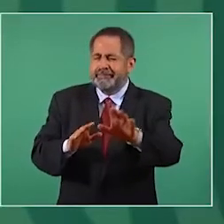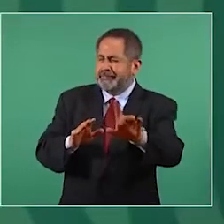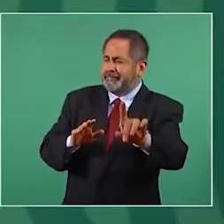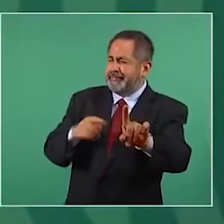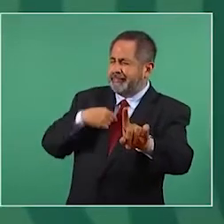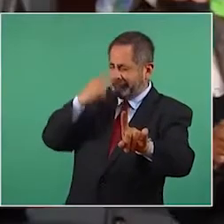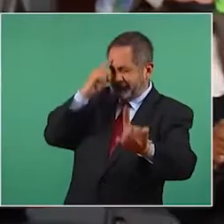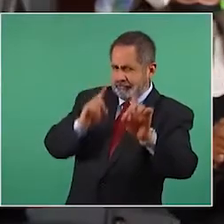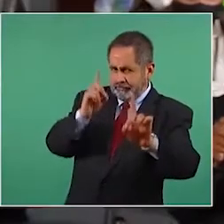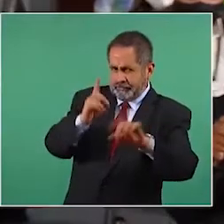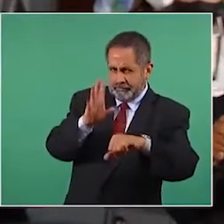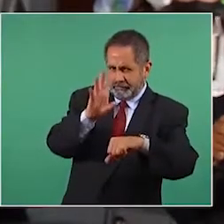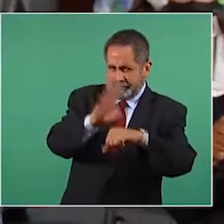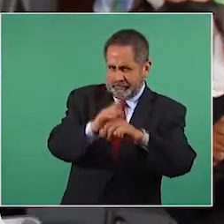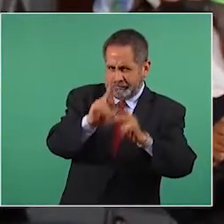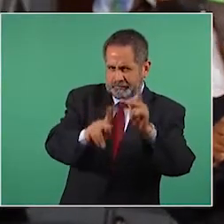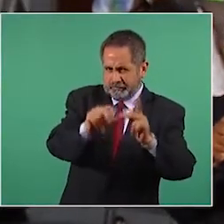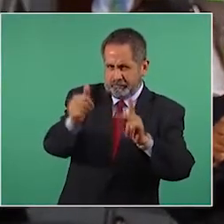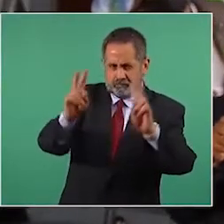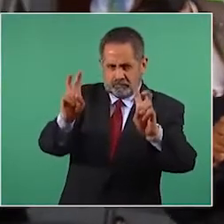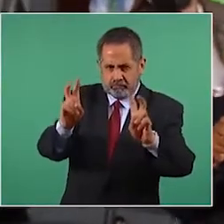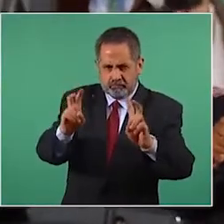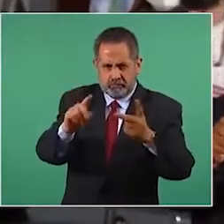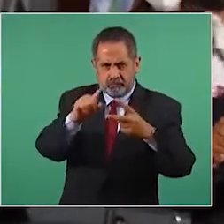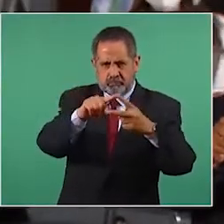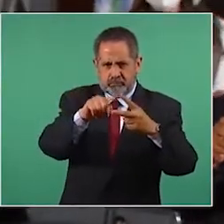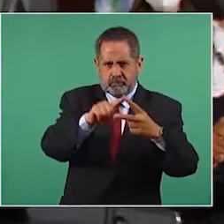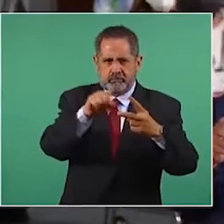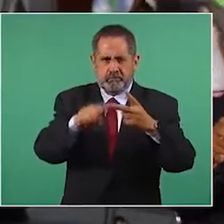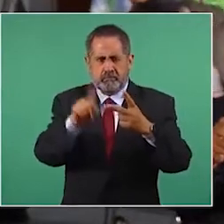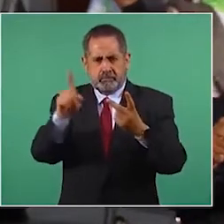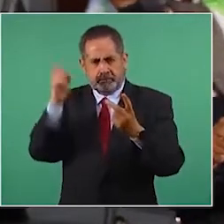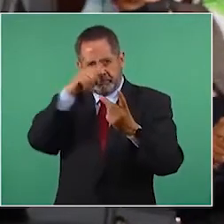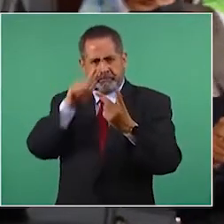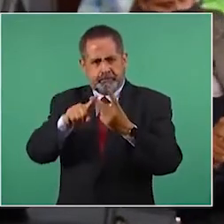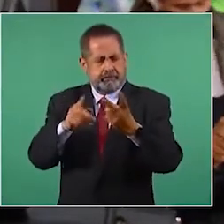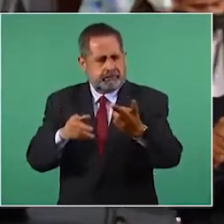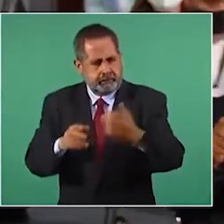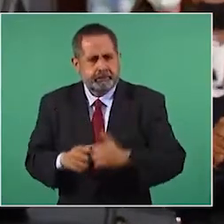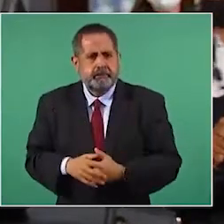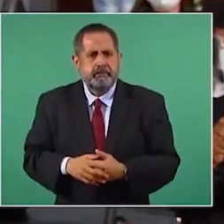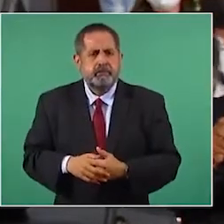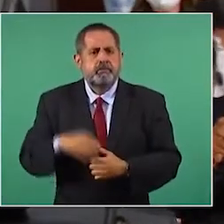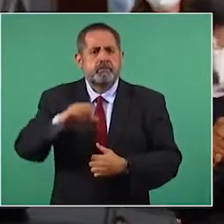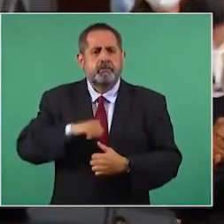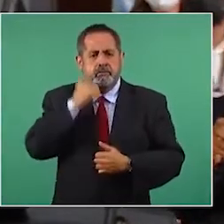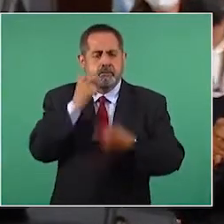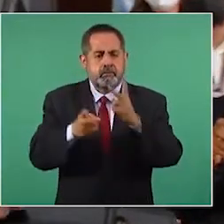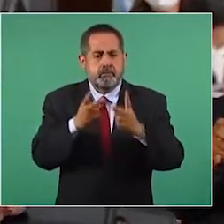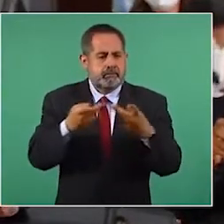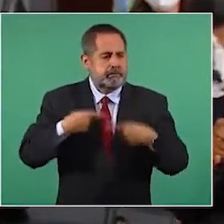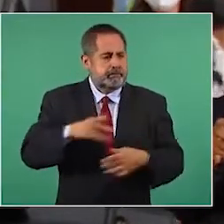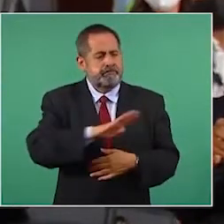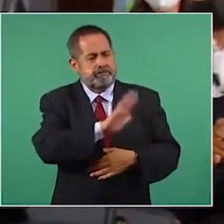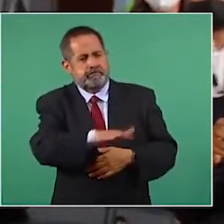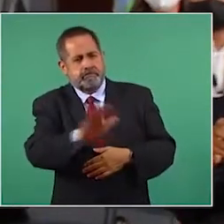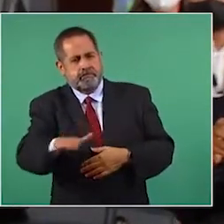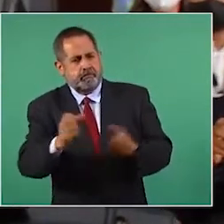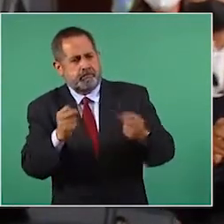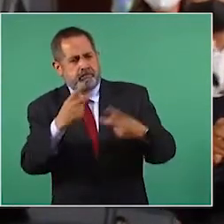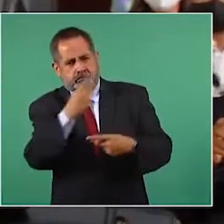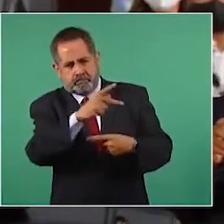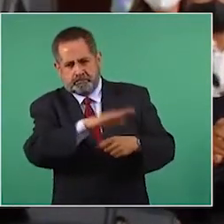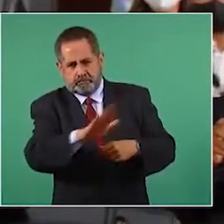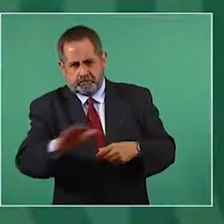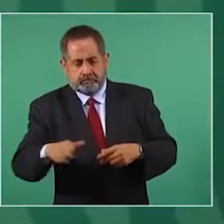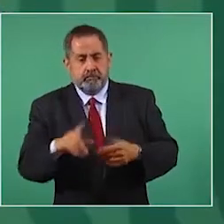yo dudo. Si me permite pasar al otro tema, porque es otro de sus retos también. Porque hoy quería hablarle de sus muertos, no sólo de la violencia,